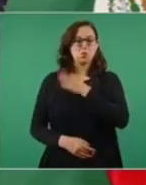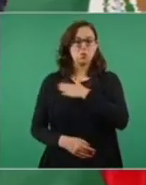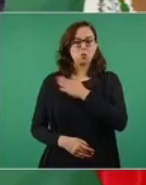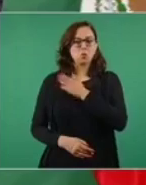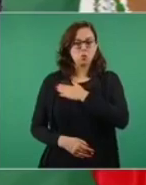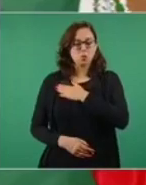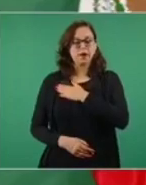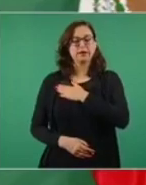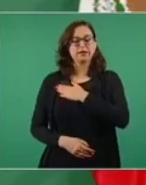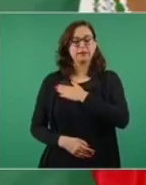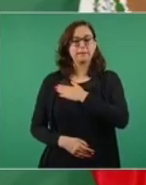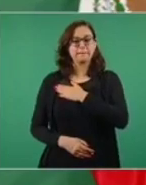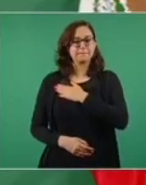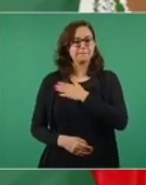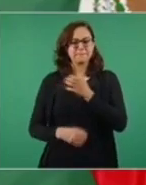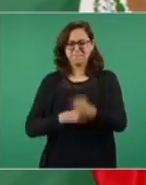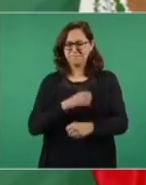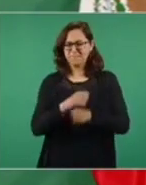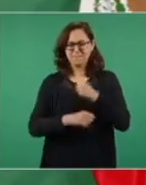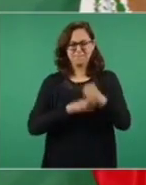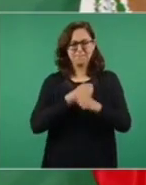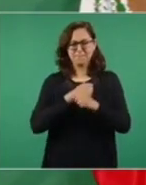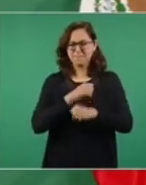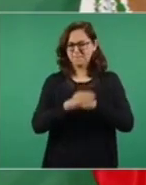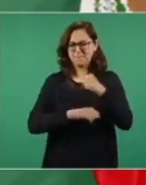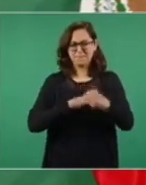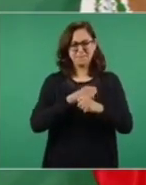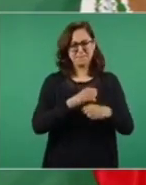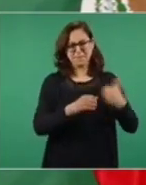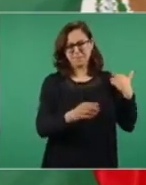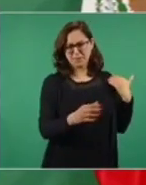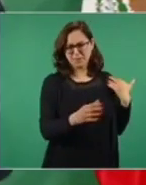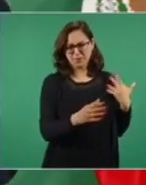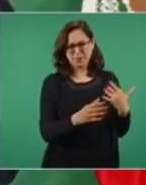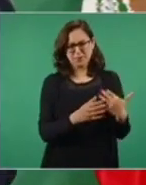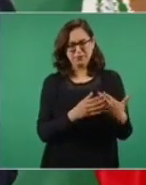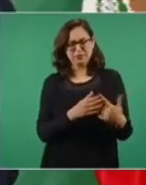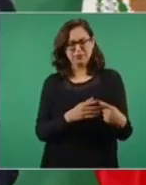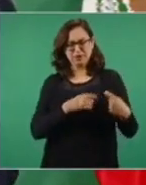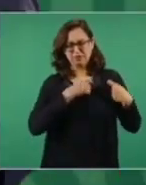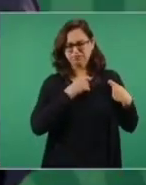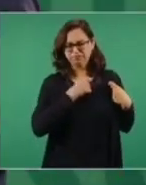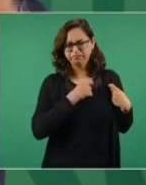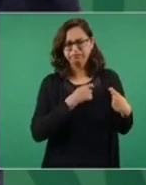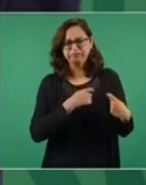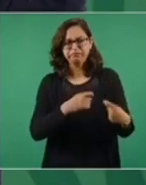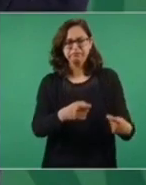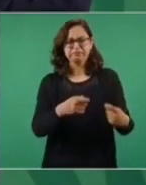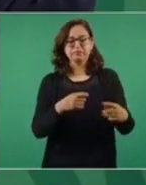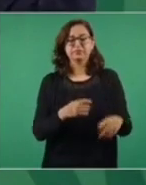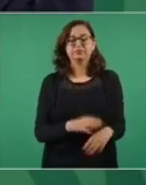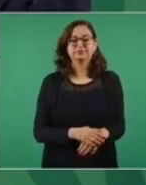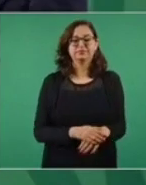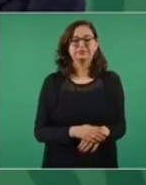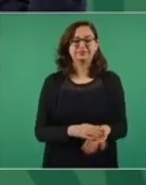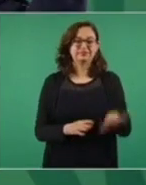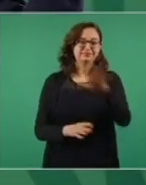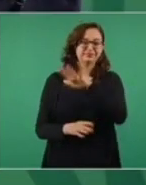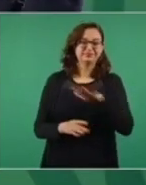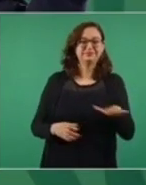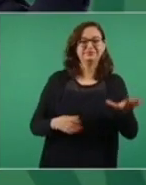Copilco, ¿cómo no voy a acordarme de Copilco el Alto? O ahí vi de estudiantes.